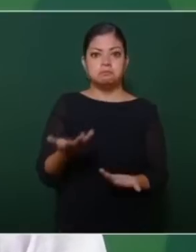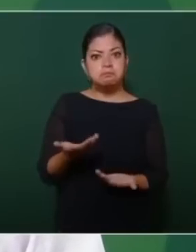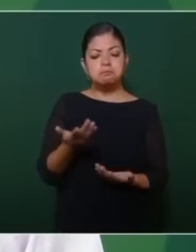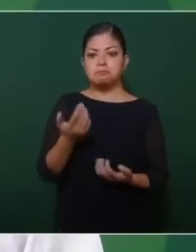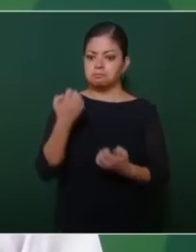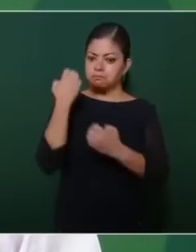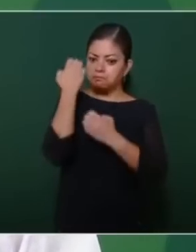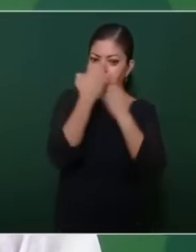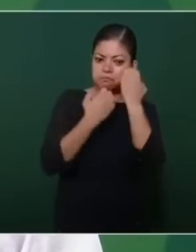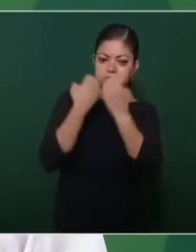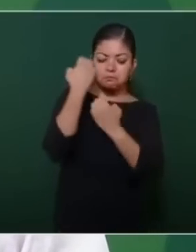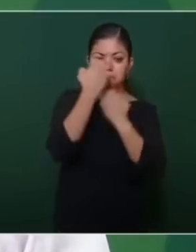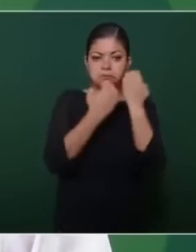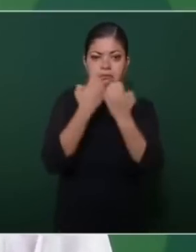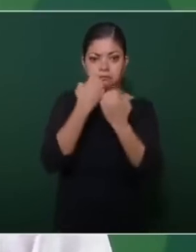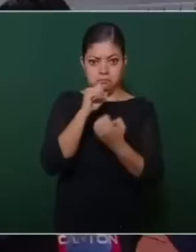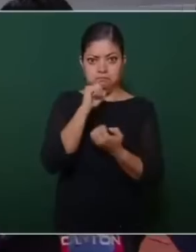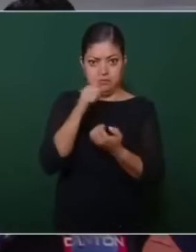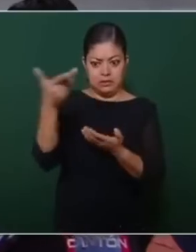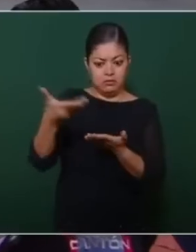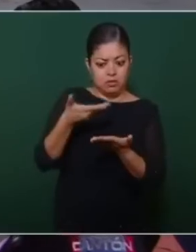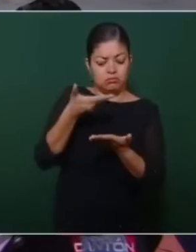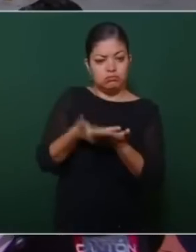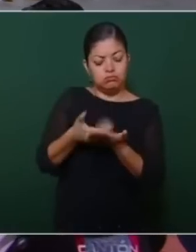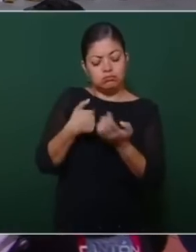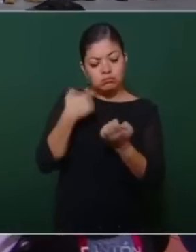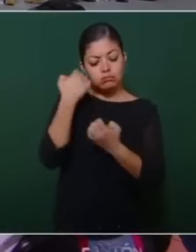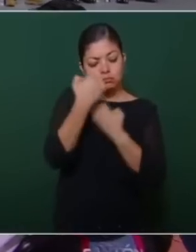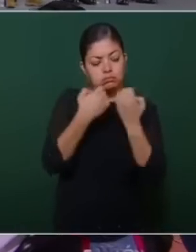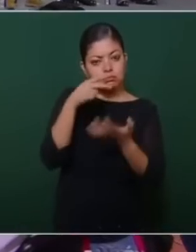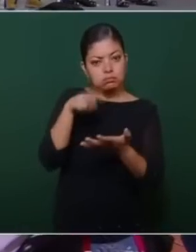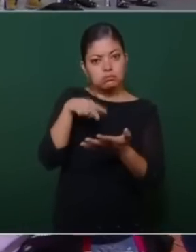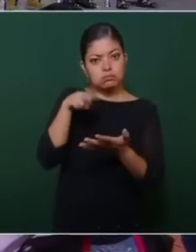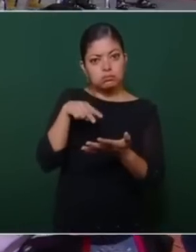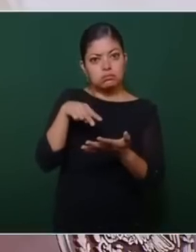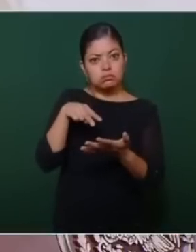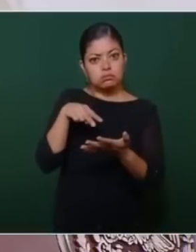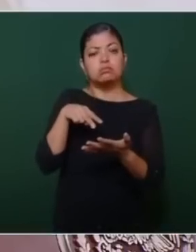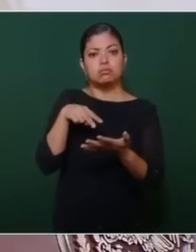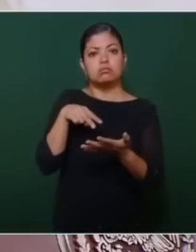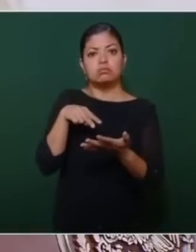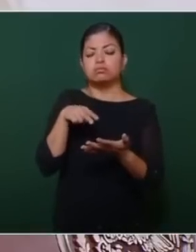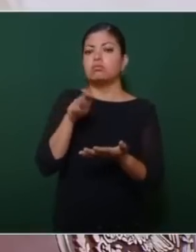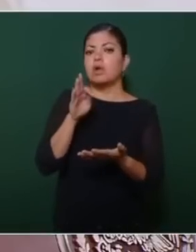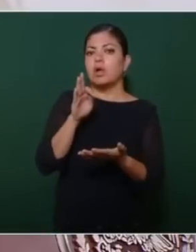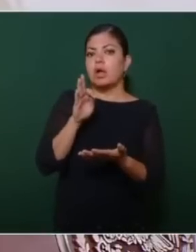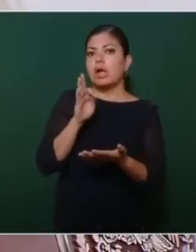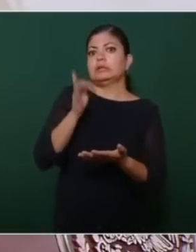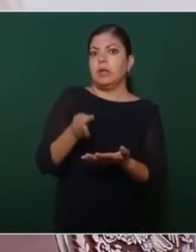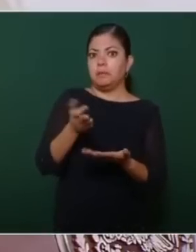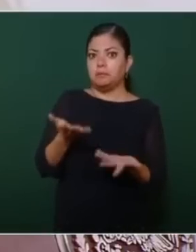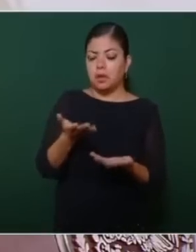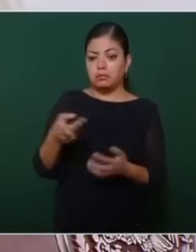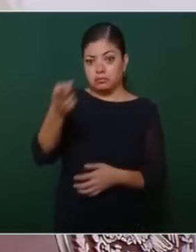entregado los recursos de los mexicanos, habían entregado el petróleo al gobierno de Estados Unidos. El